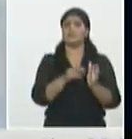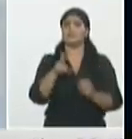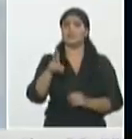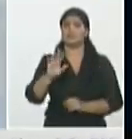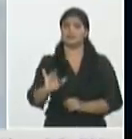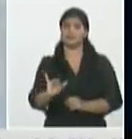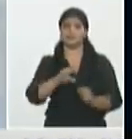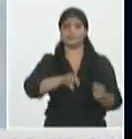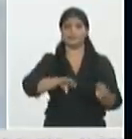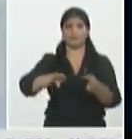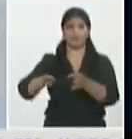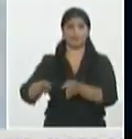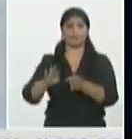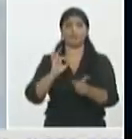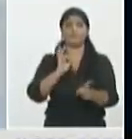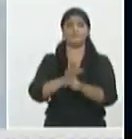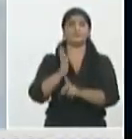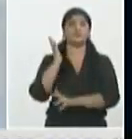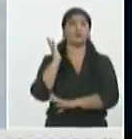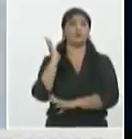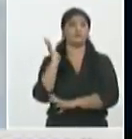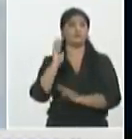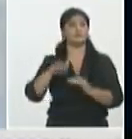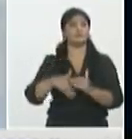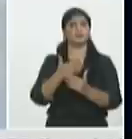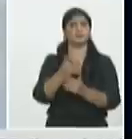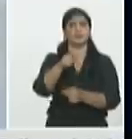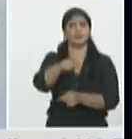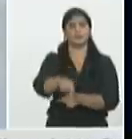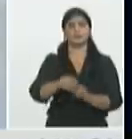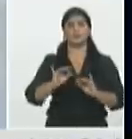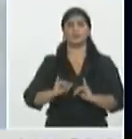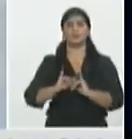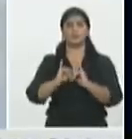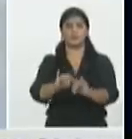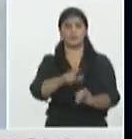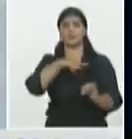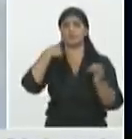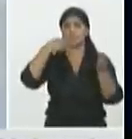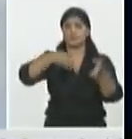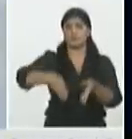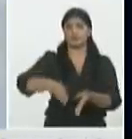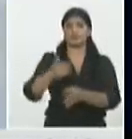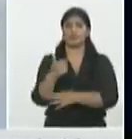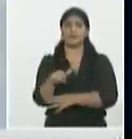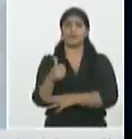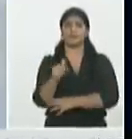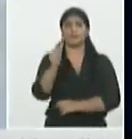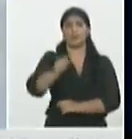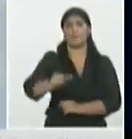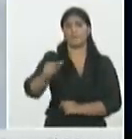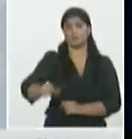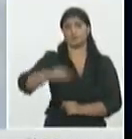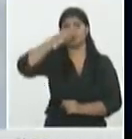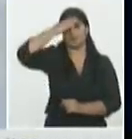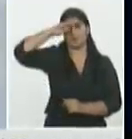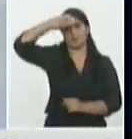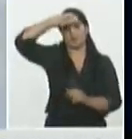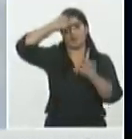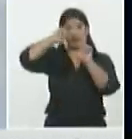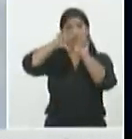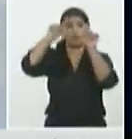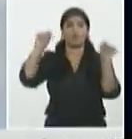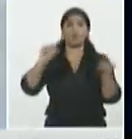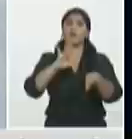lamentamos al inicio de la conferencia el fallecimiento de 10 personas en nuestro país con COVID-19